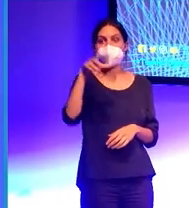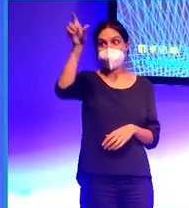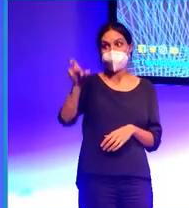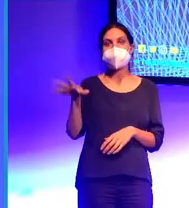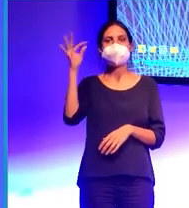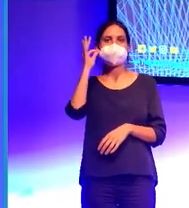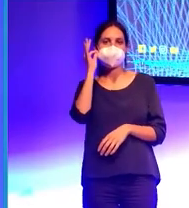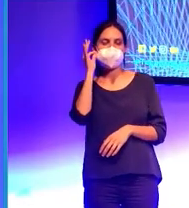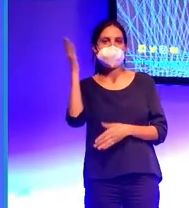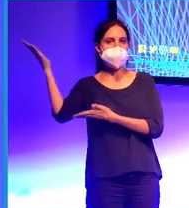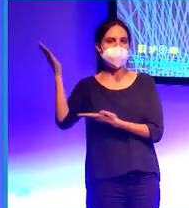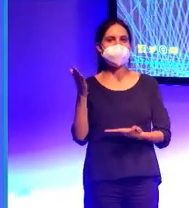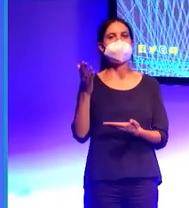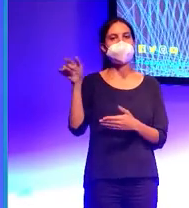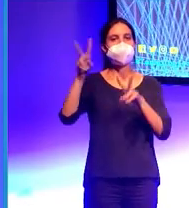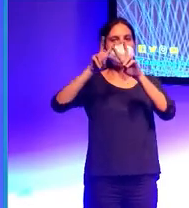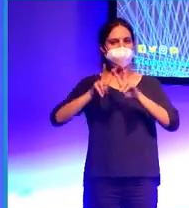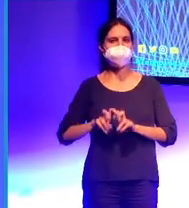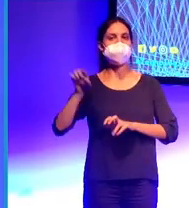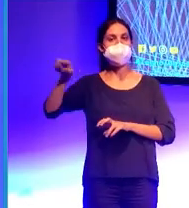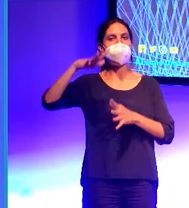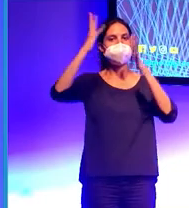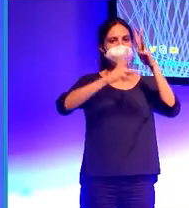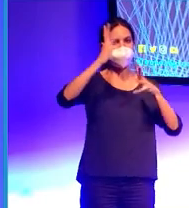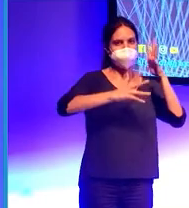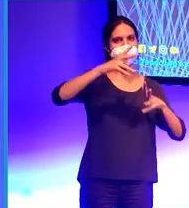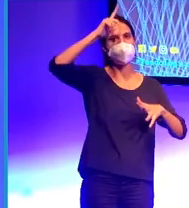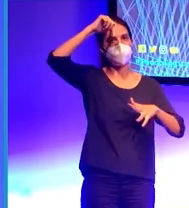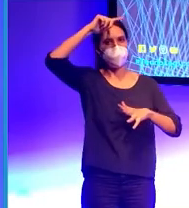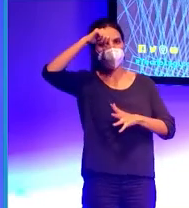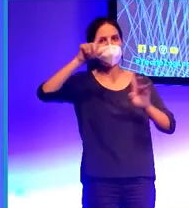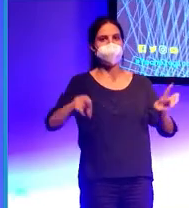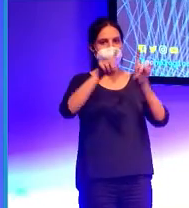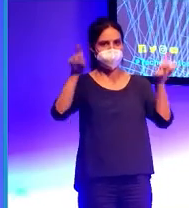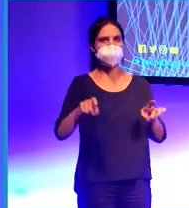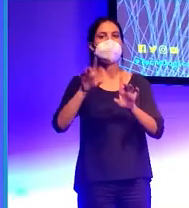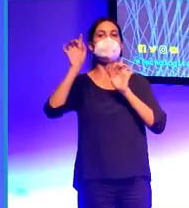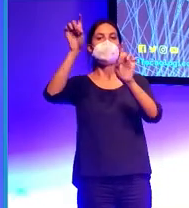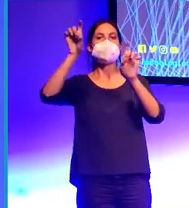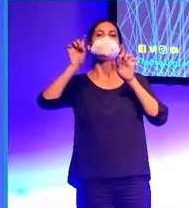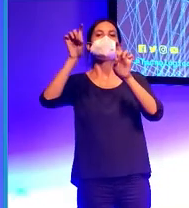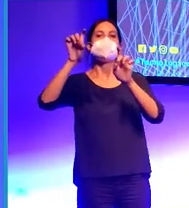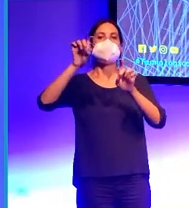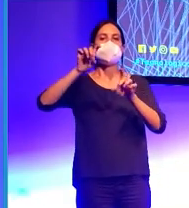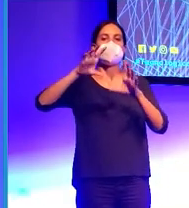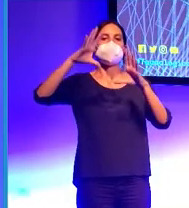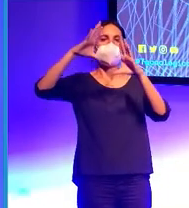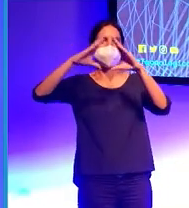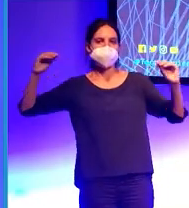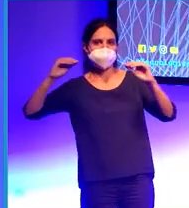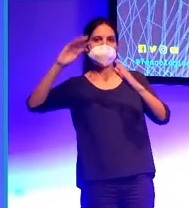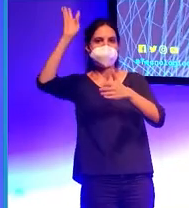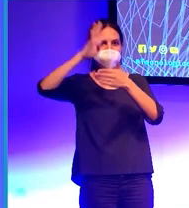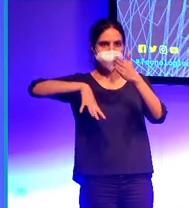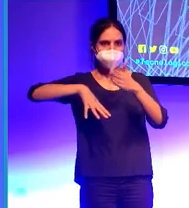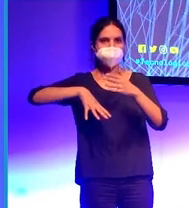Agatha Lapedriza, matemática, doctora en informática, profesora de la Universitat Oberta de Cataluña y experta en percepción